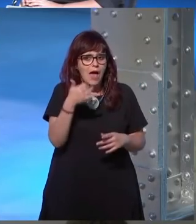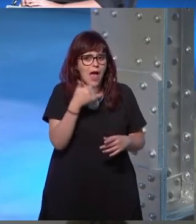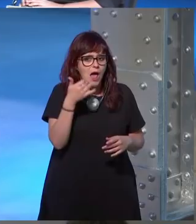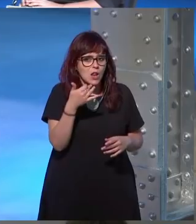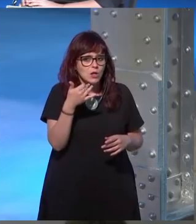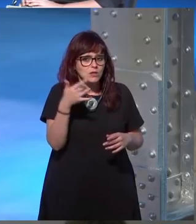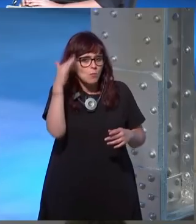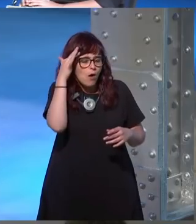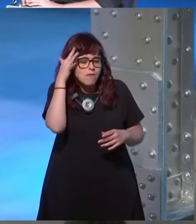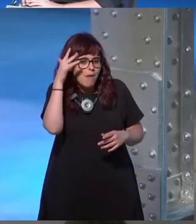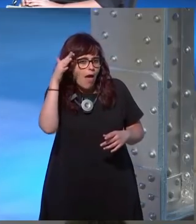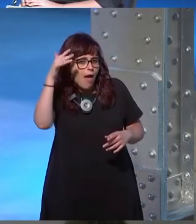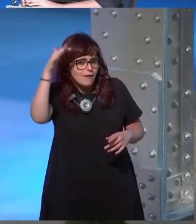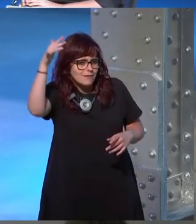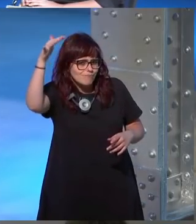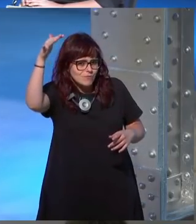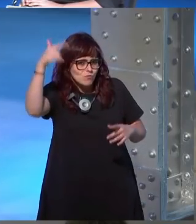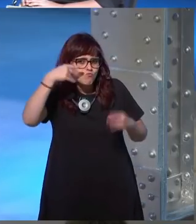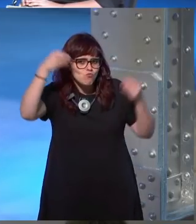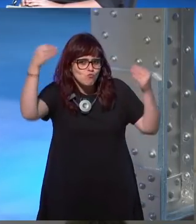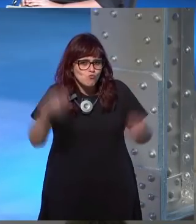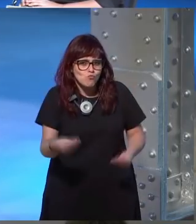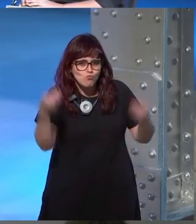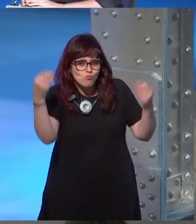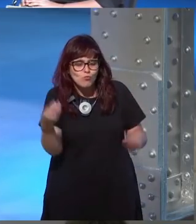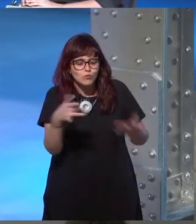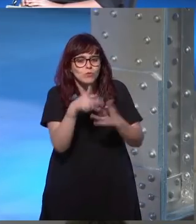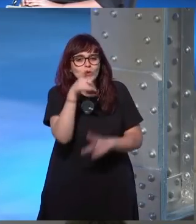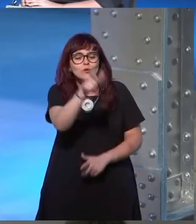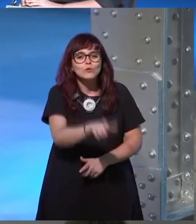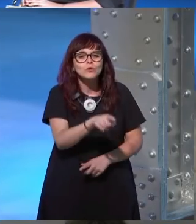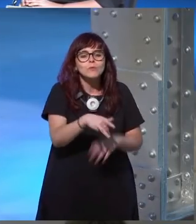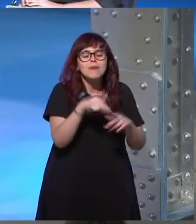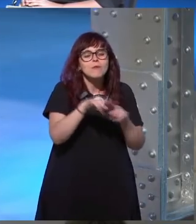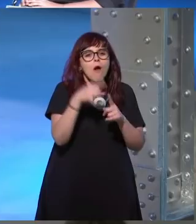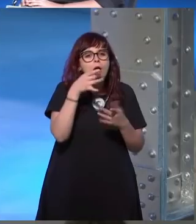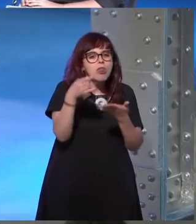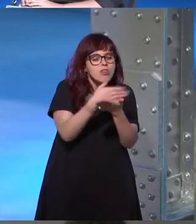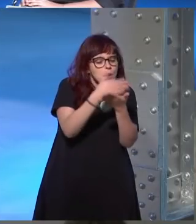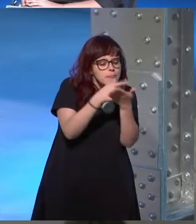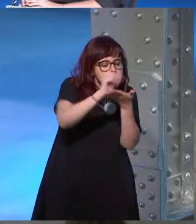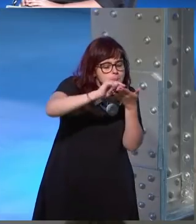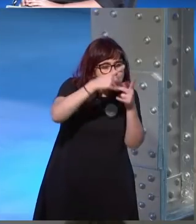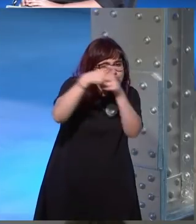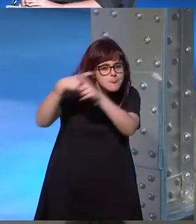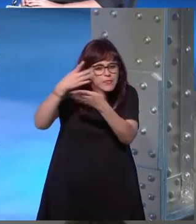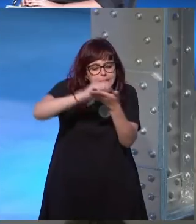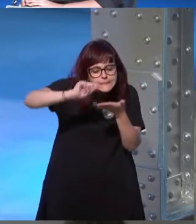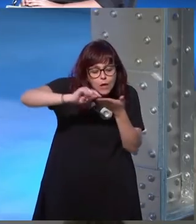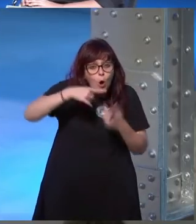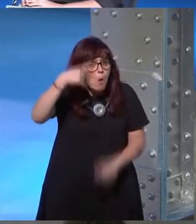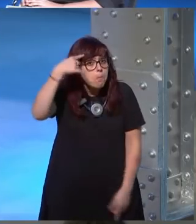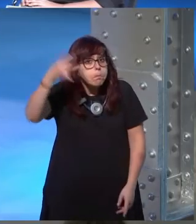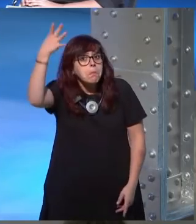imaginería brutal ¿te pones ahí en plan enciclopédico y lo apuntas todo o son cosas que te van